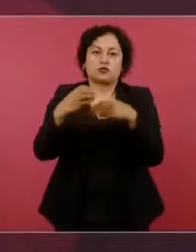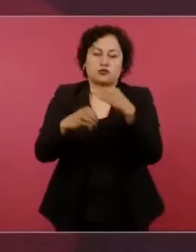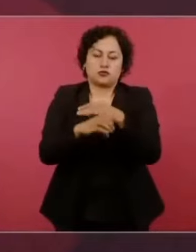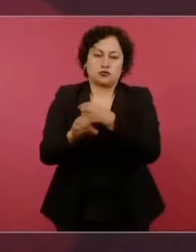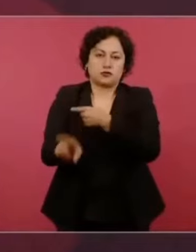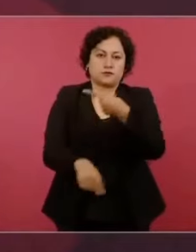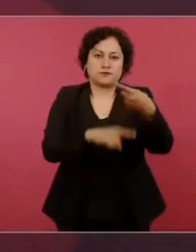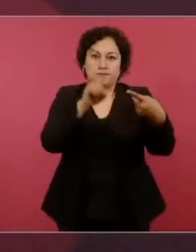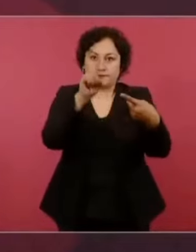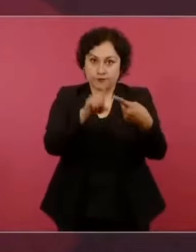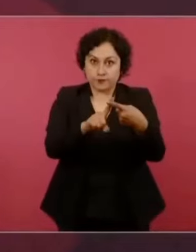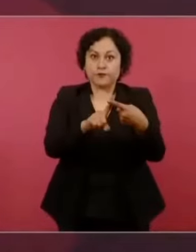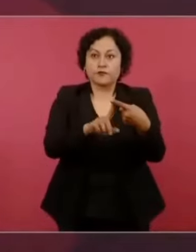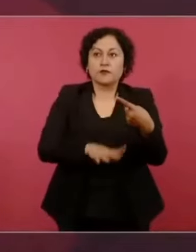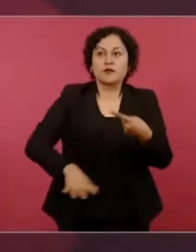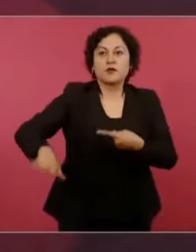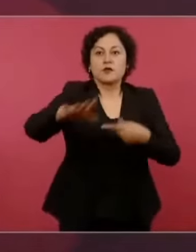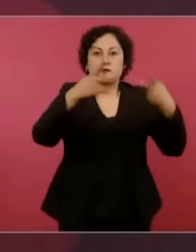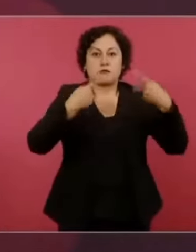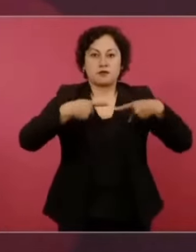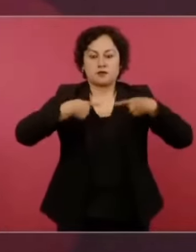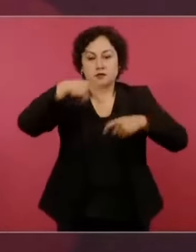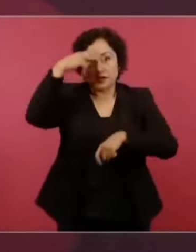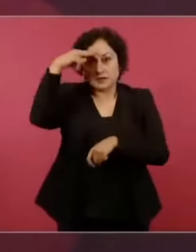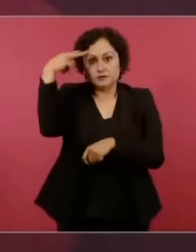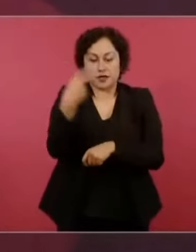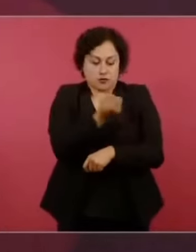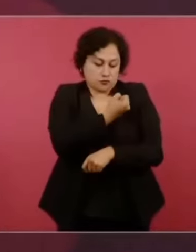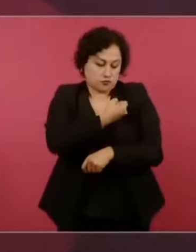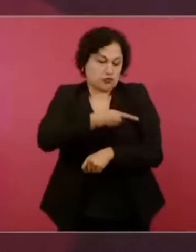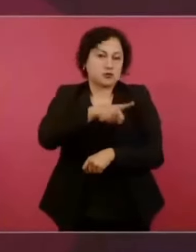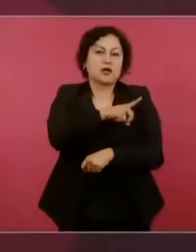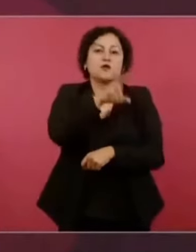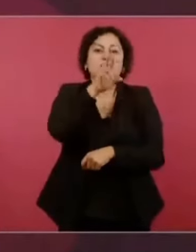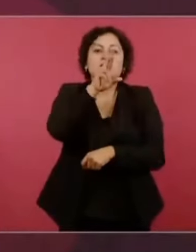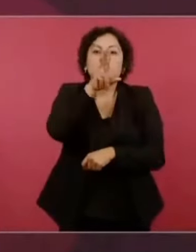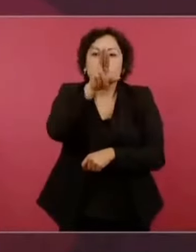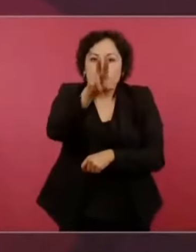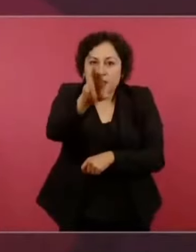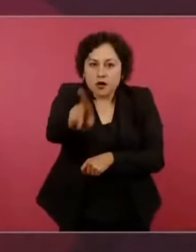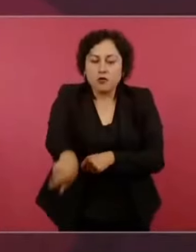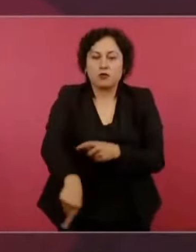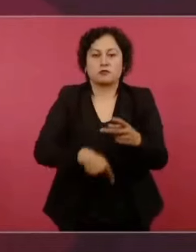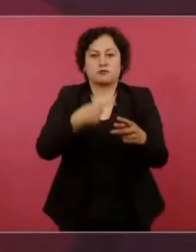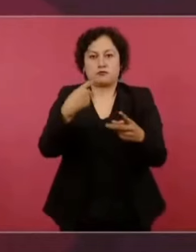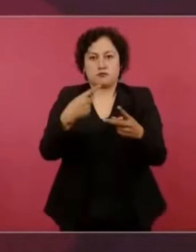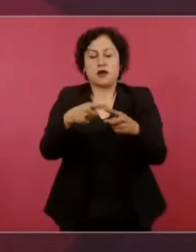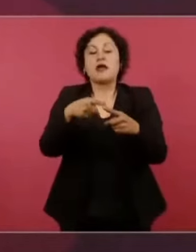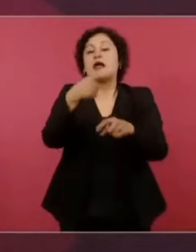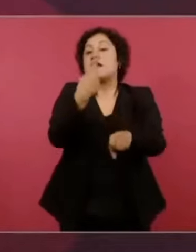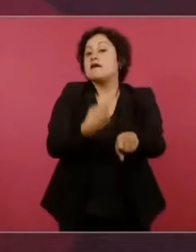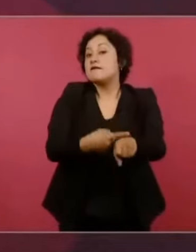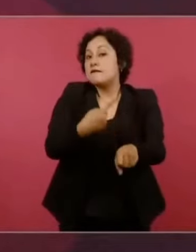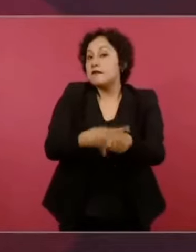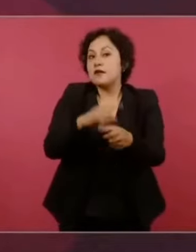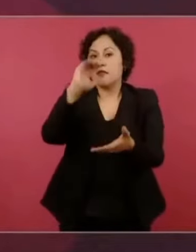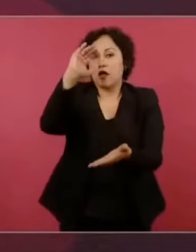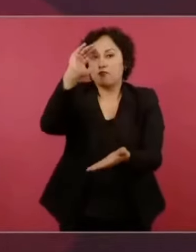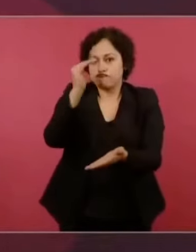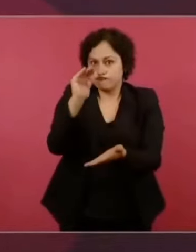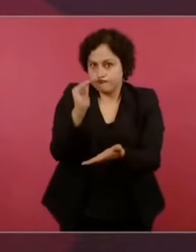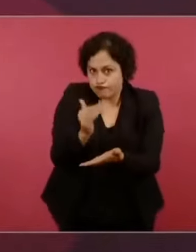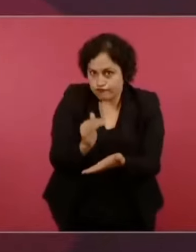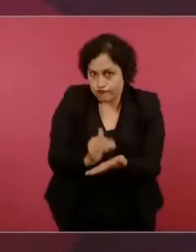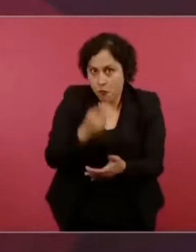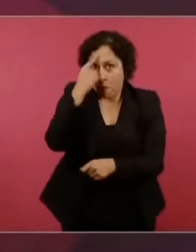una mejor salud a nuestra población, con una menor carga de enfermedad que nos permita más años y